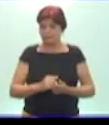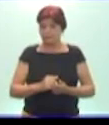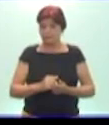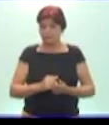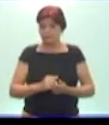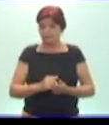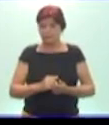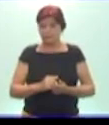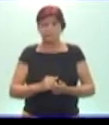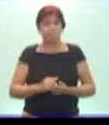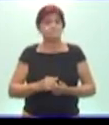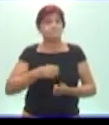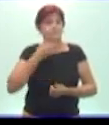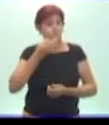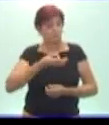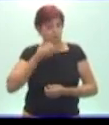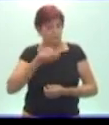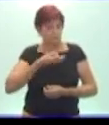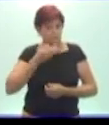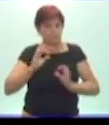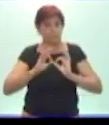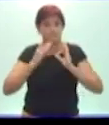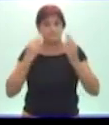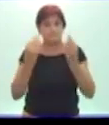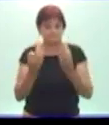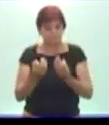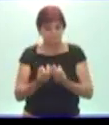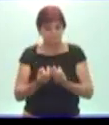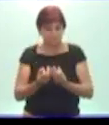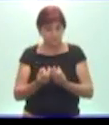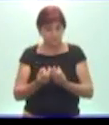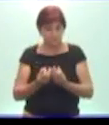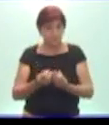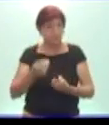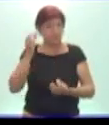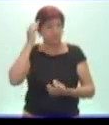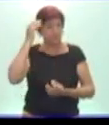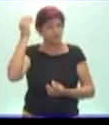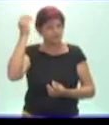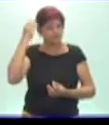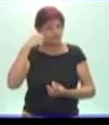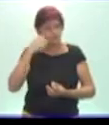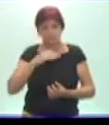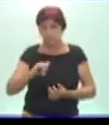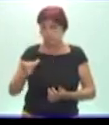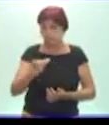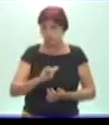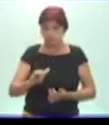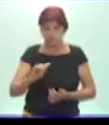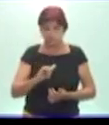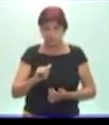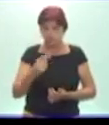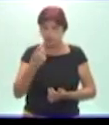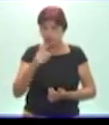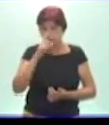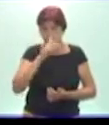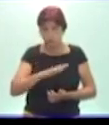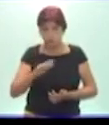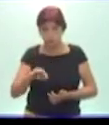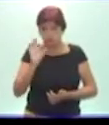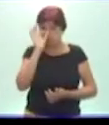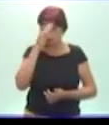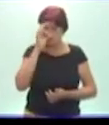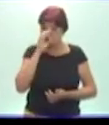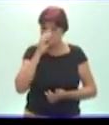Esto tenemos que explicarles, familias, que tenemos que tener en cuenta de que no es lo mismo un niño de la primera infancia a un niño en edad